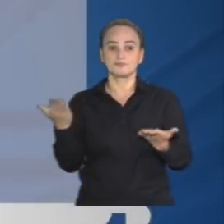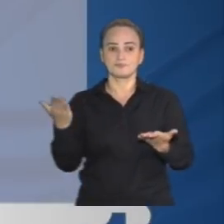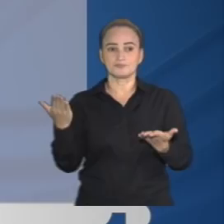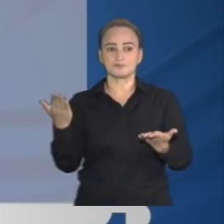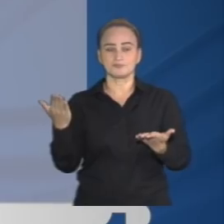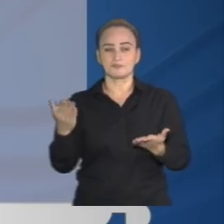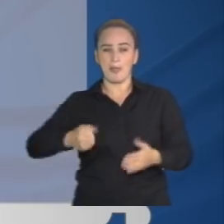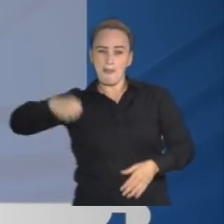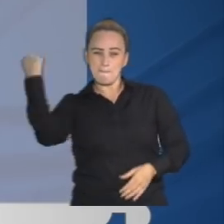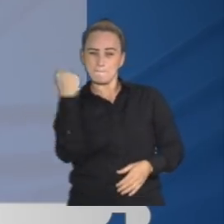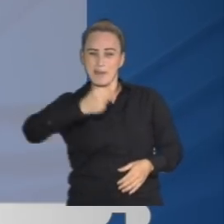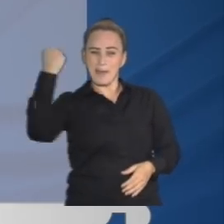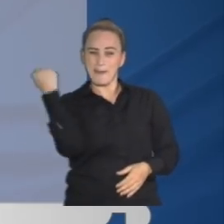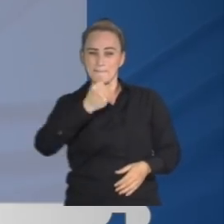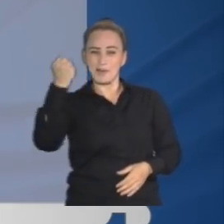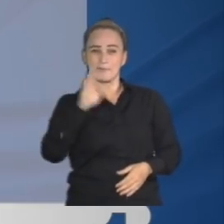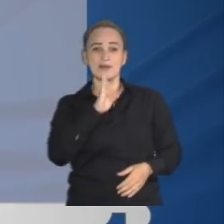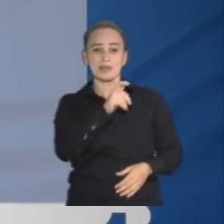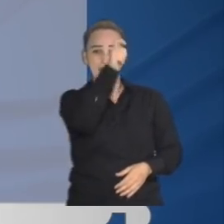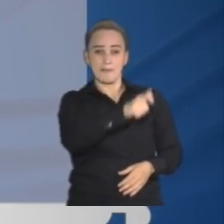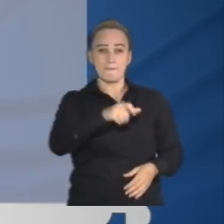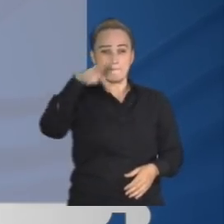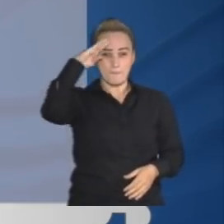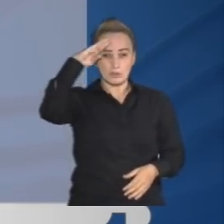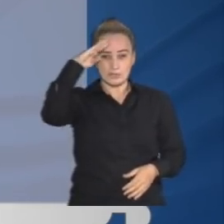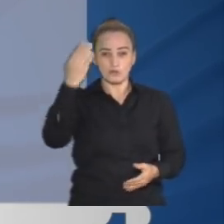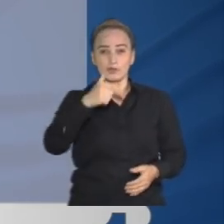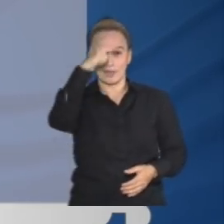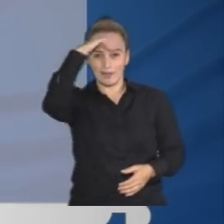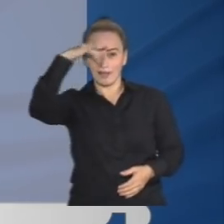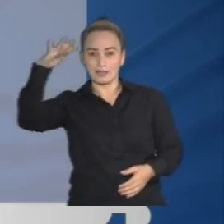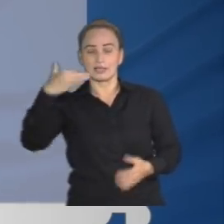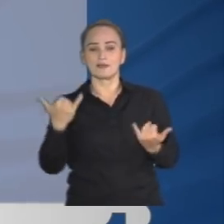Atacan con machete a policía en Cartagena. Ya volvemos.